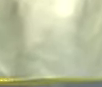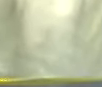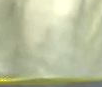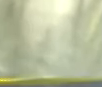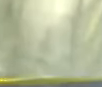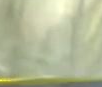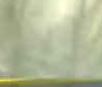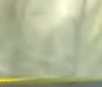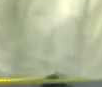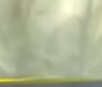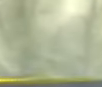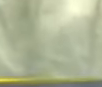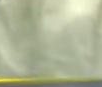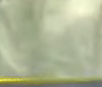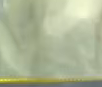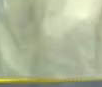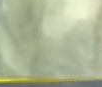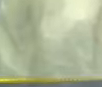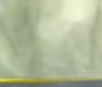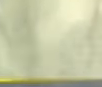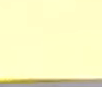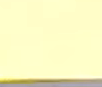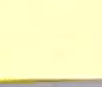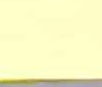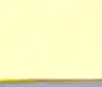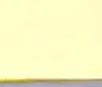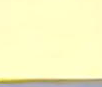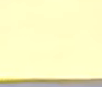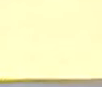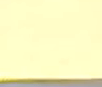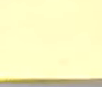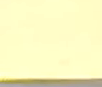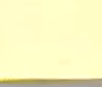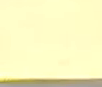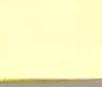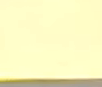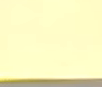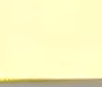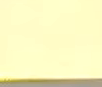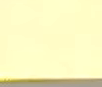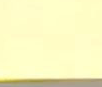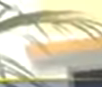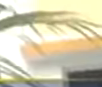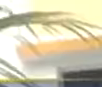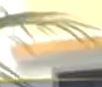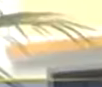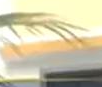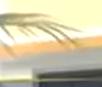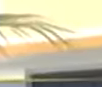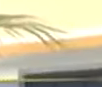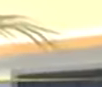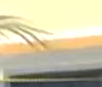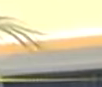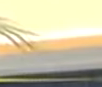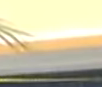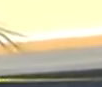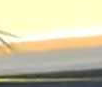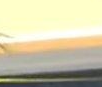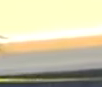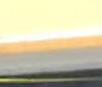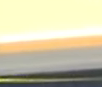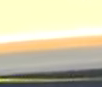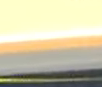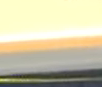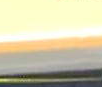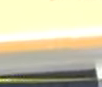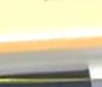investigación y también para el servicio del pueblo en ese contexto pues también debemos resaltar ¿Cómo estás Magali?